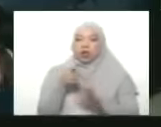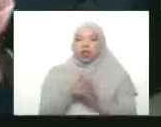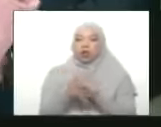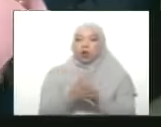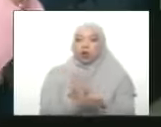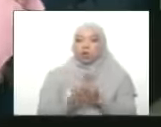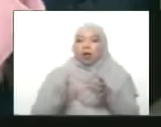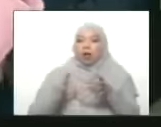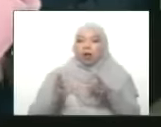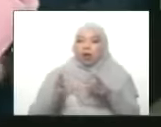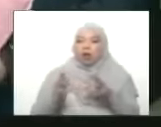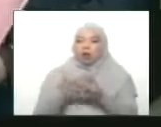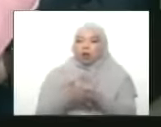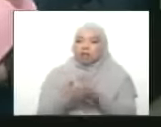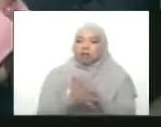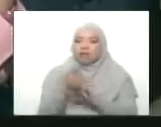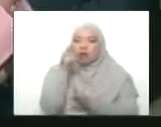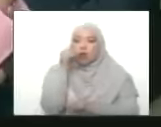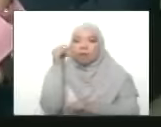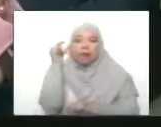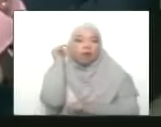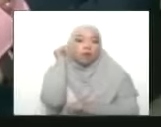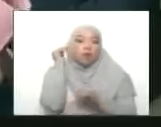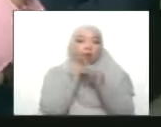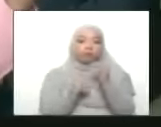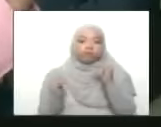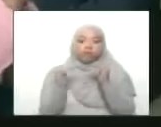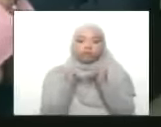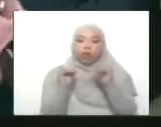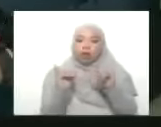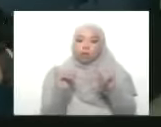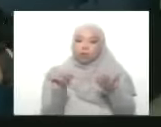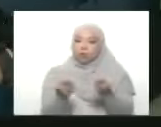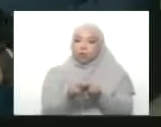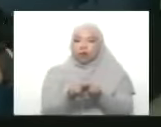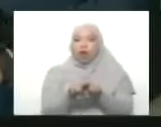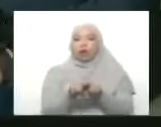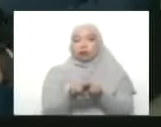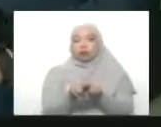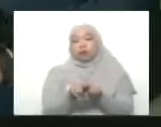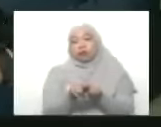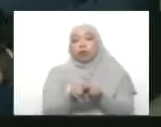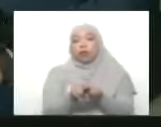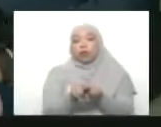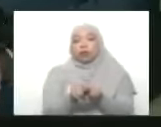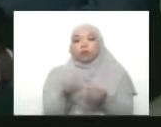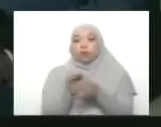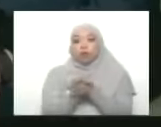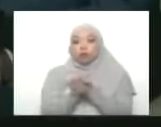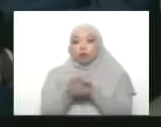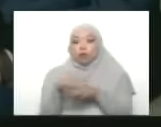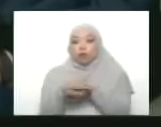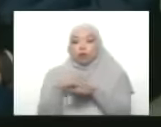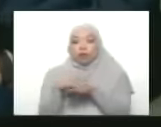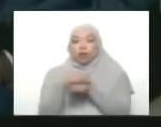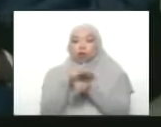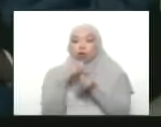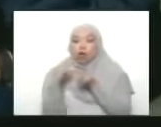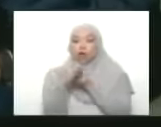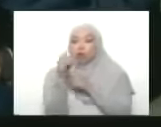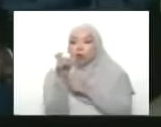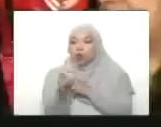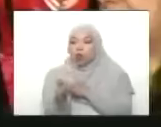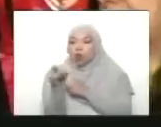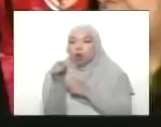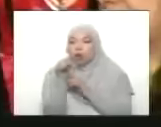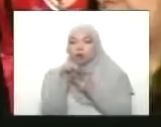hemos hoy discutido presidente con el jefe del sexto vértice Ernesto Villegas usted acaba de leer por ejemplo un